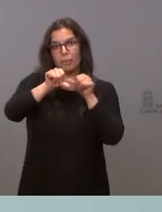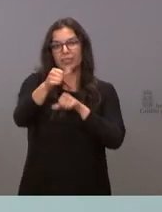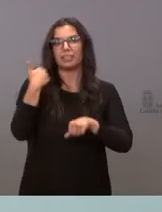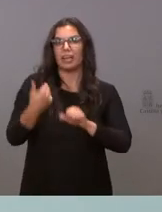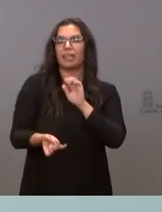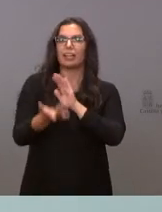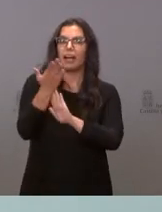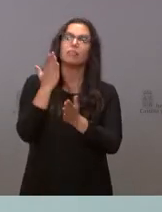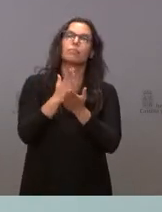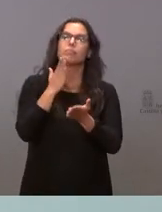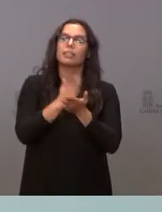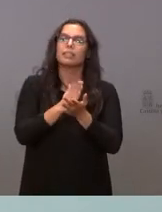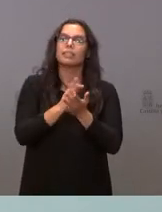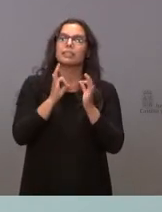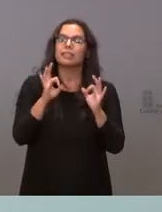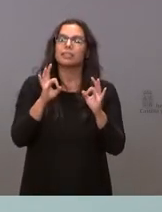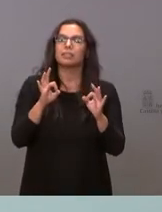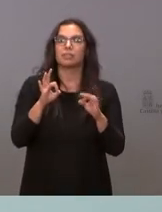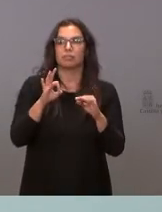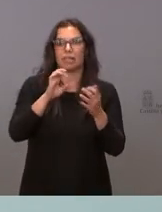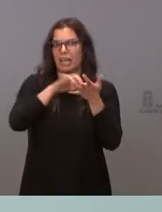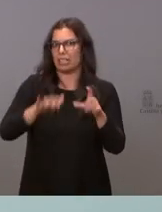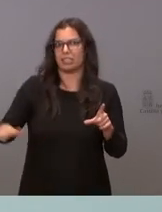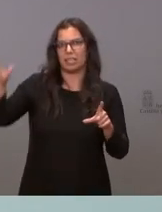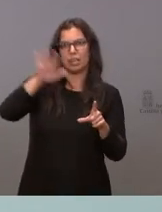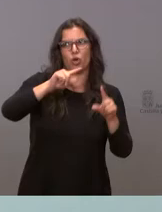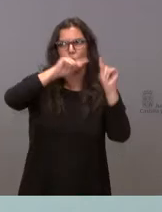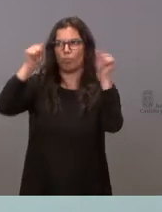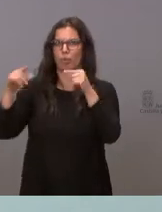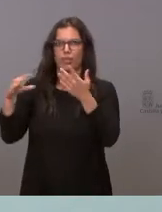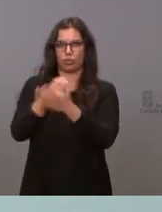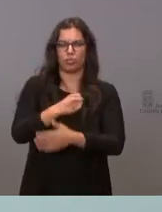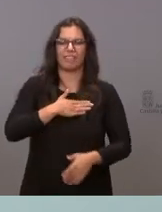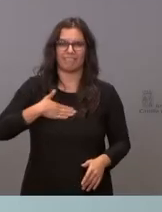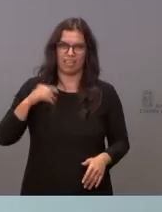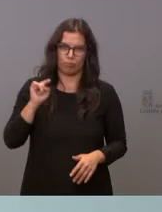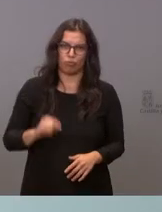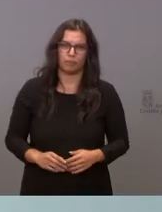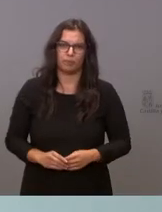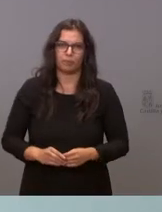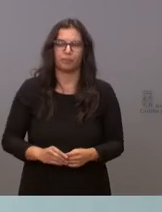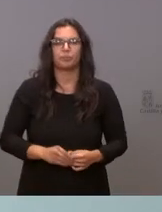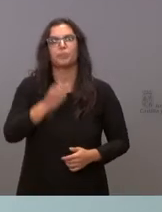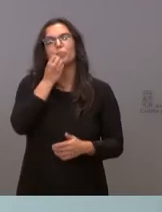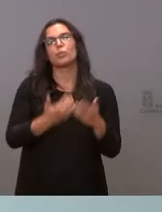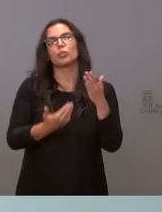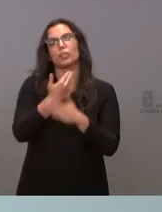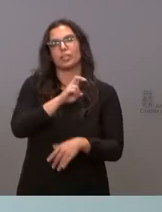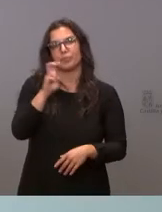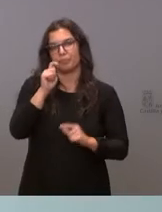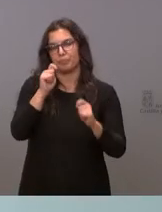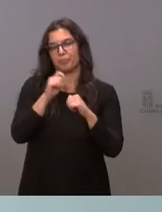una implantación en todo el territorio, en todas las provincias de Castilla y León. Buenos días, por aquí.